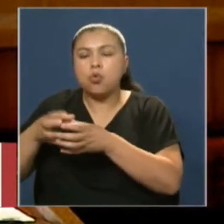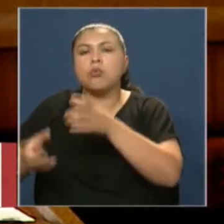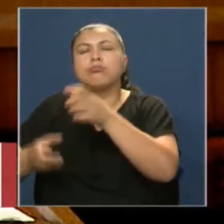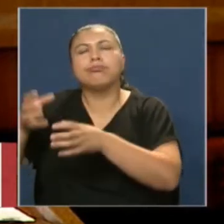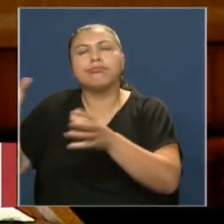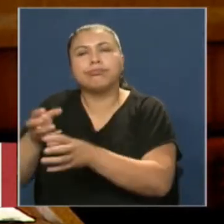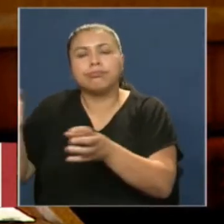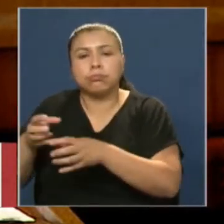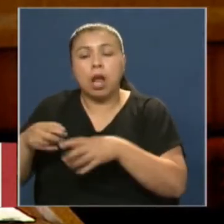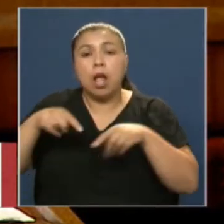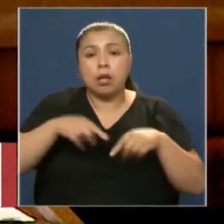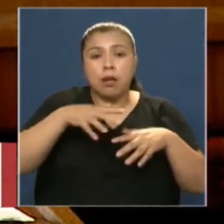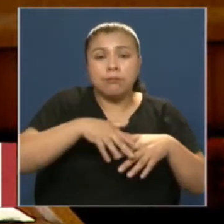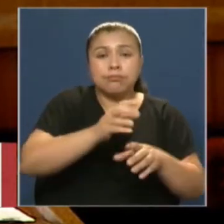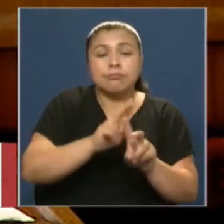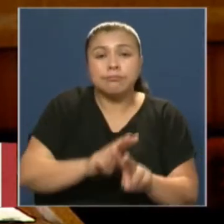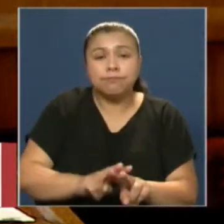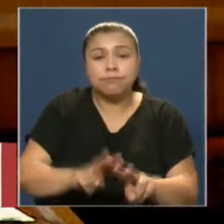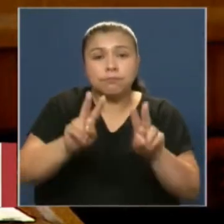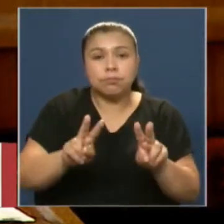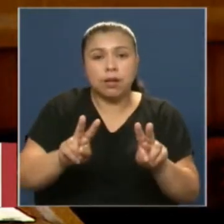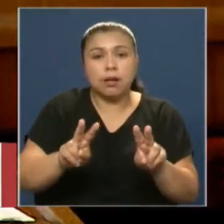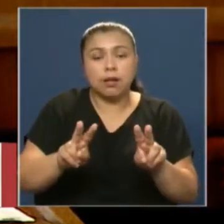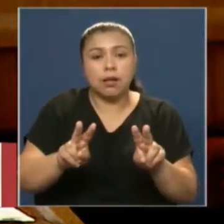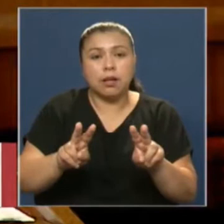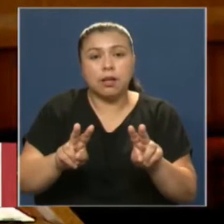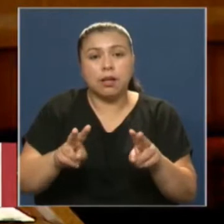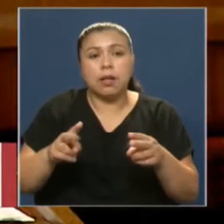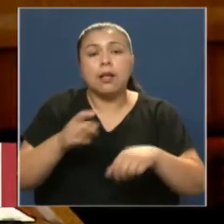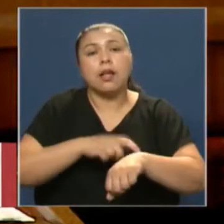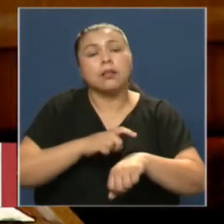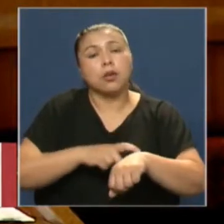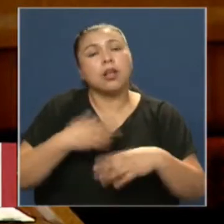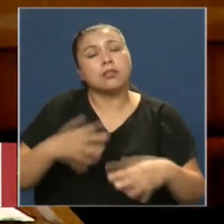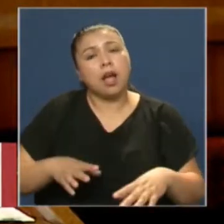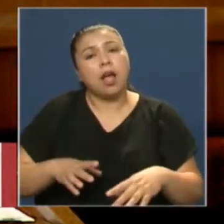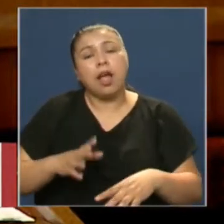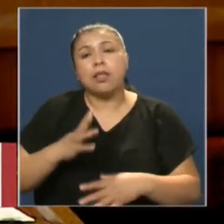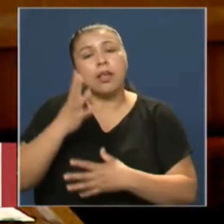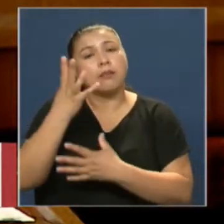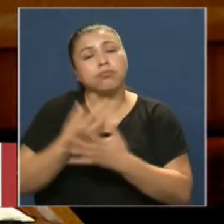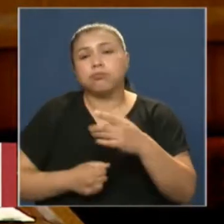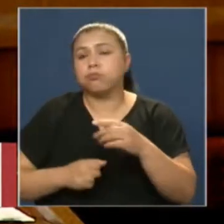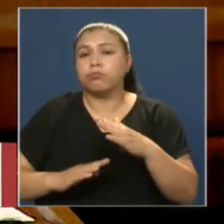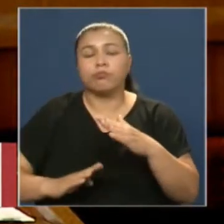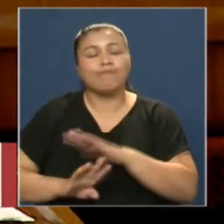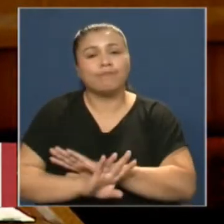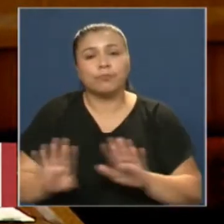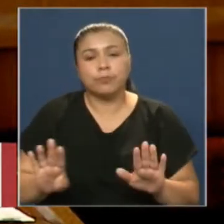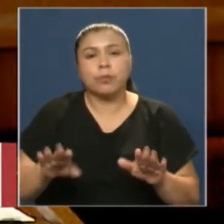asiste a nuestros compatriotas. Es hora, ya Presidente, de detener urgentemente la sensación